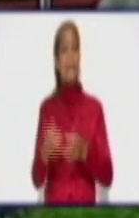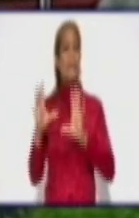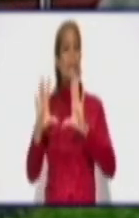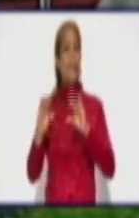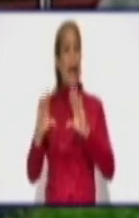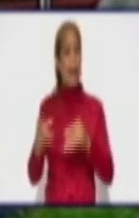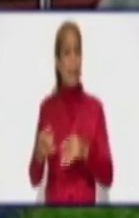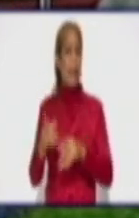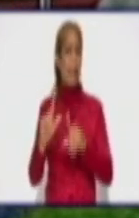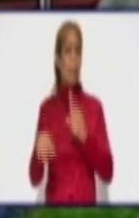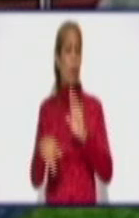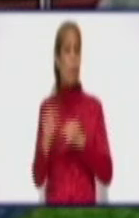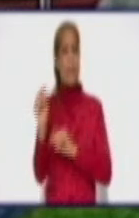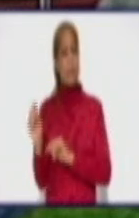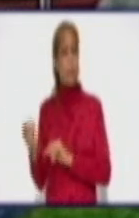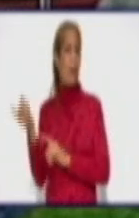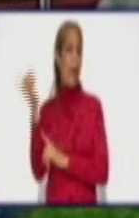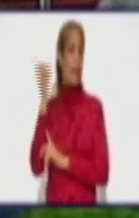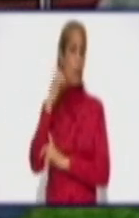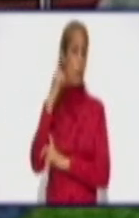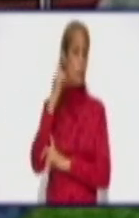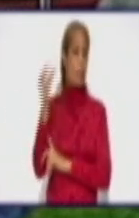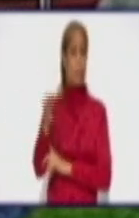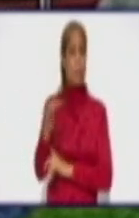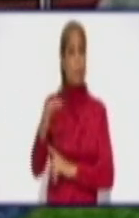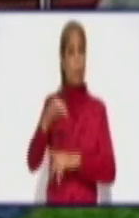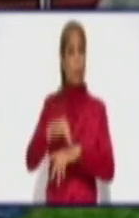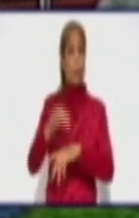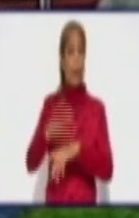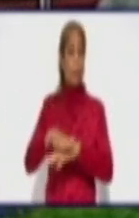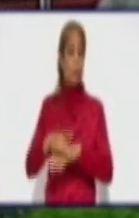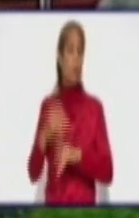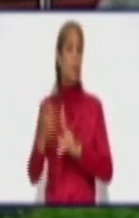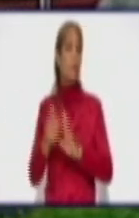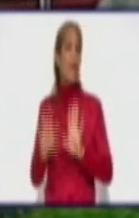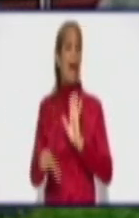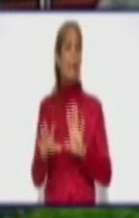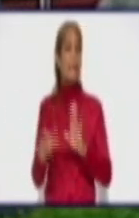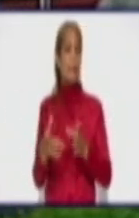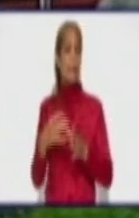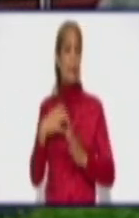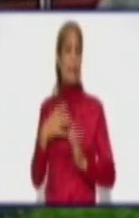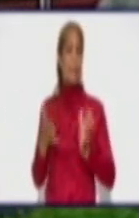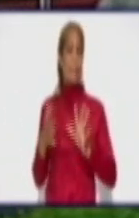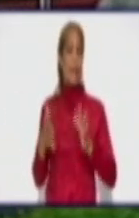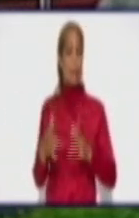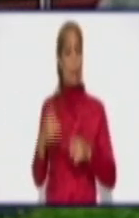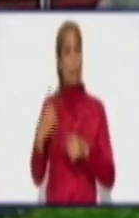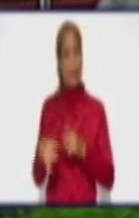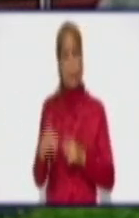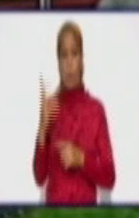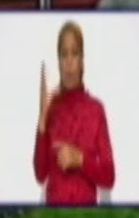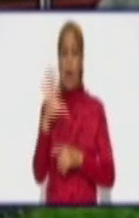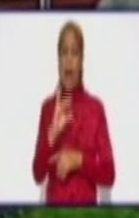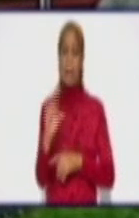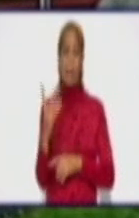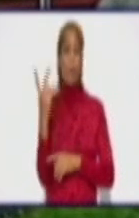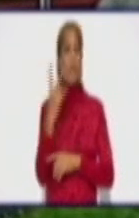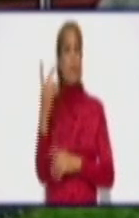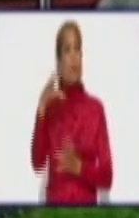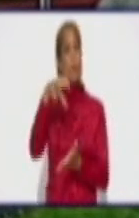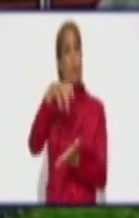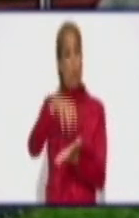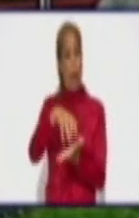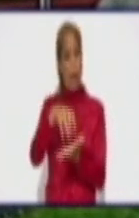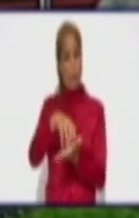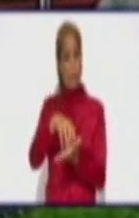dada en esos dos consejos populares, Vado del Yeso y Grito de Llara, donde hay también, se dijo en la reunión,